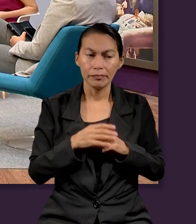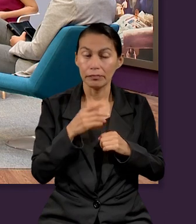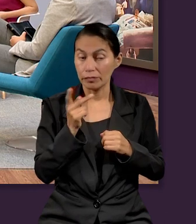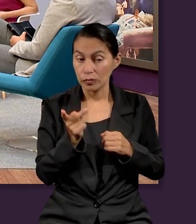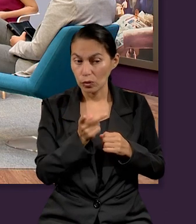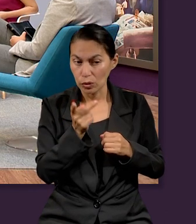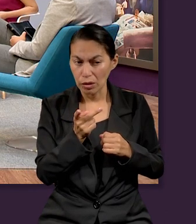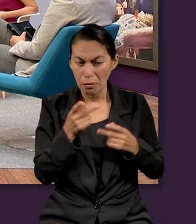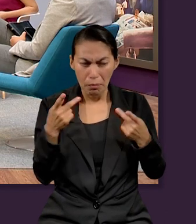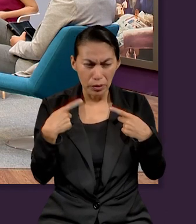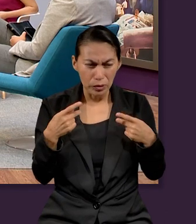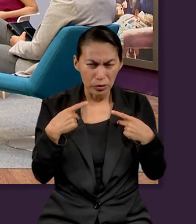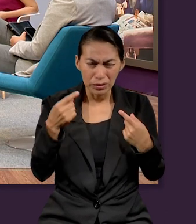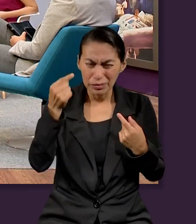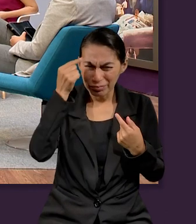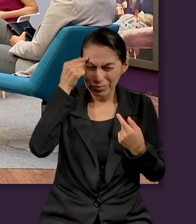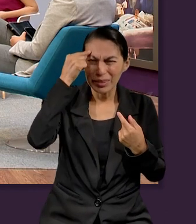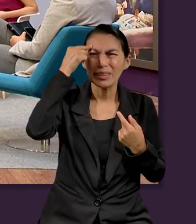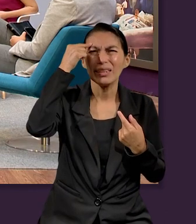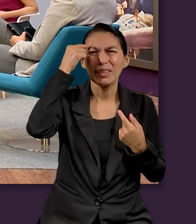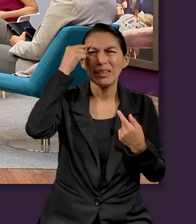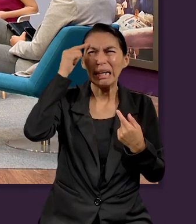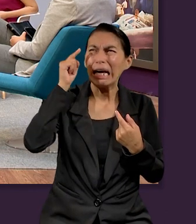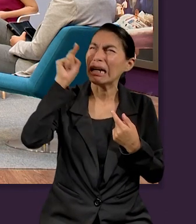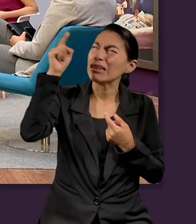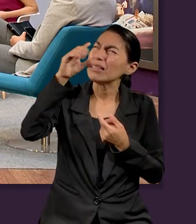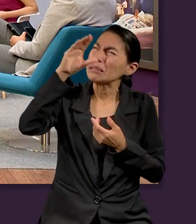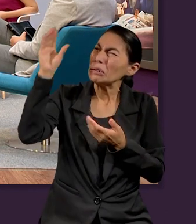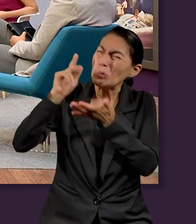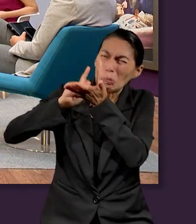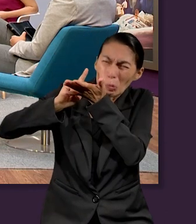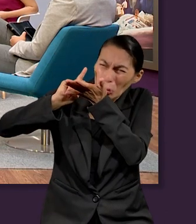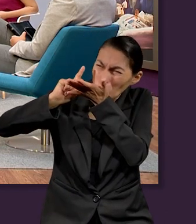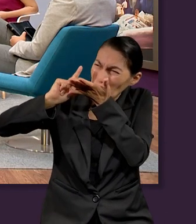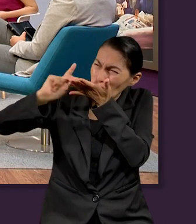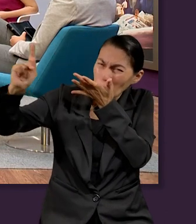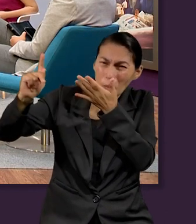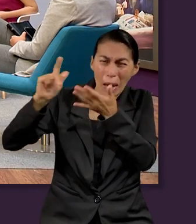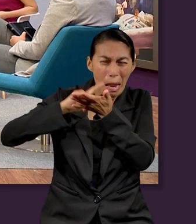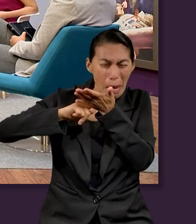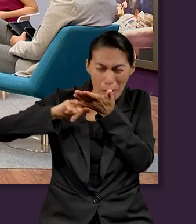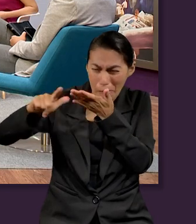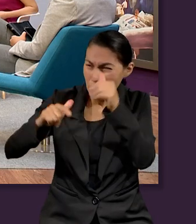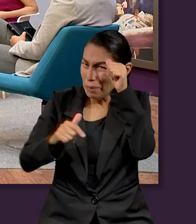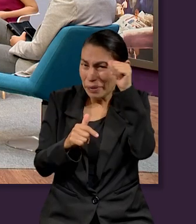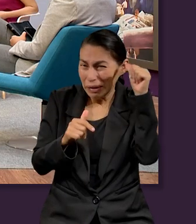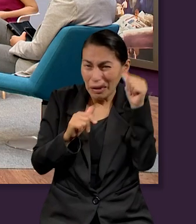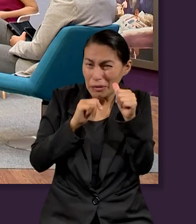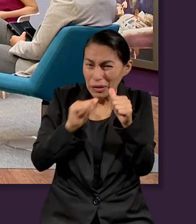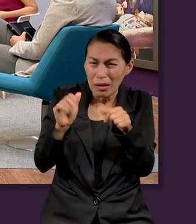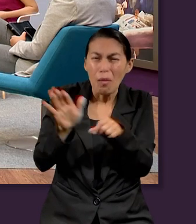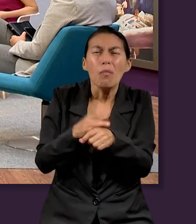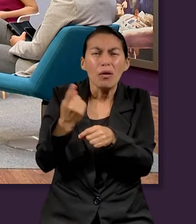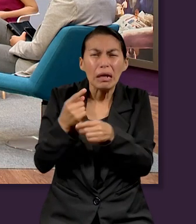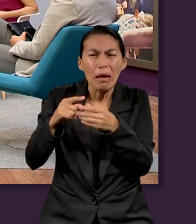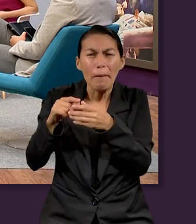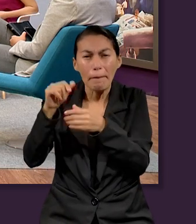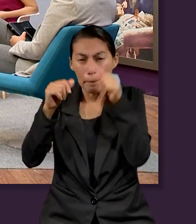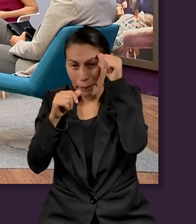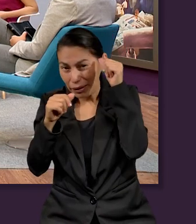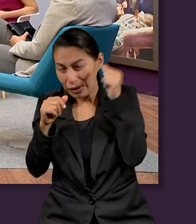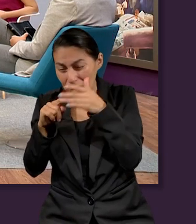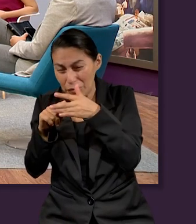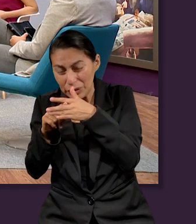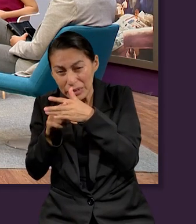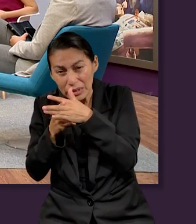Y siempre es una pregunta que el ser humano ha tenido. ¿Cómo es posible que en un lugar de tanta pureza como el cielo surge el